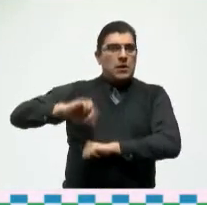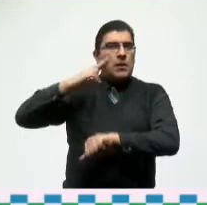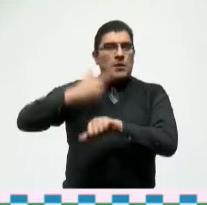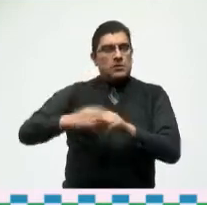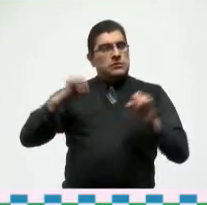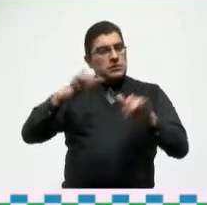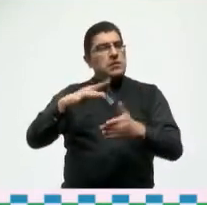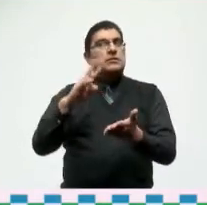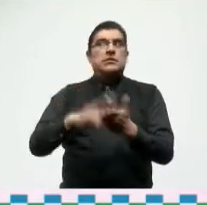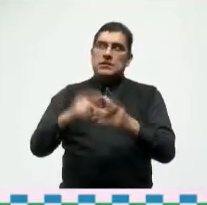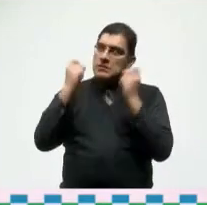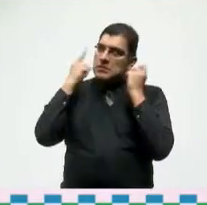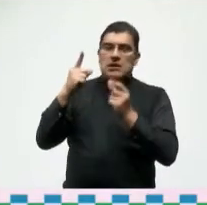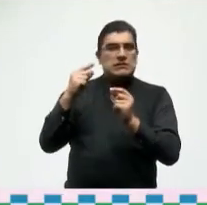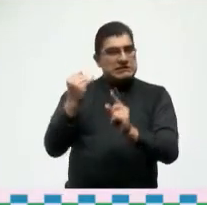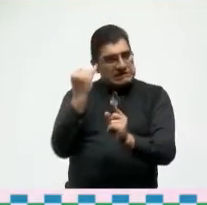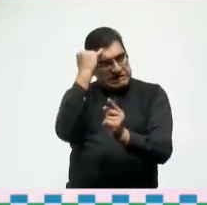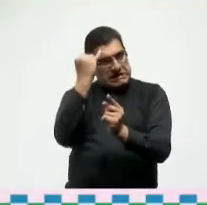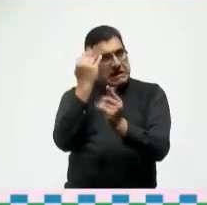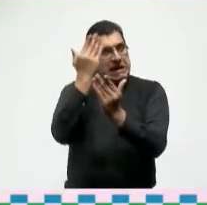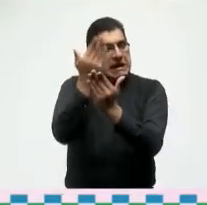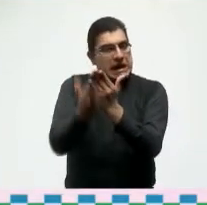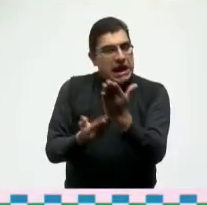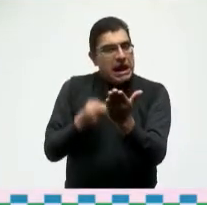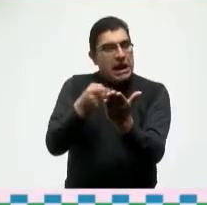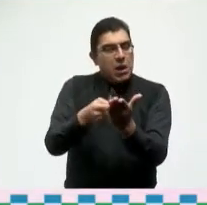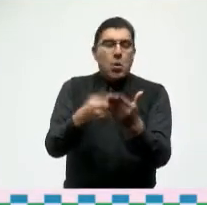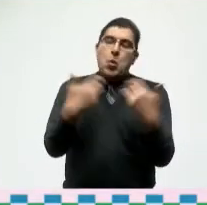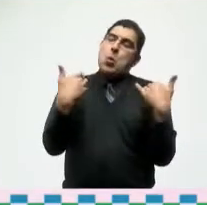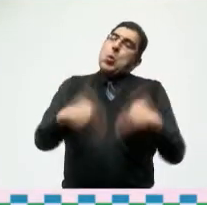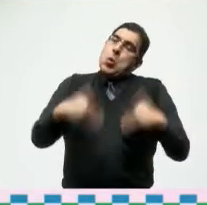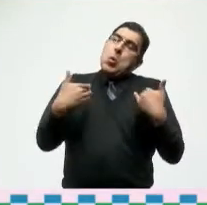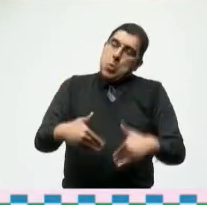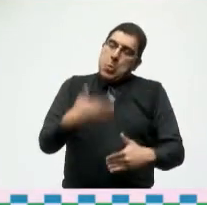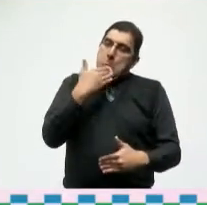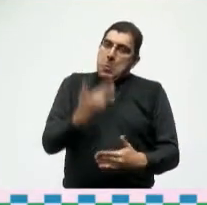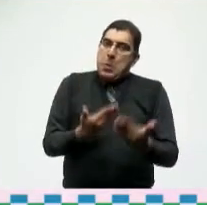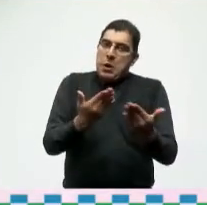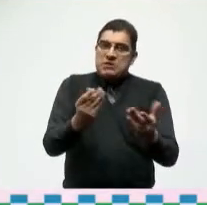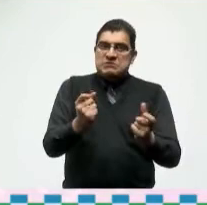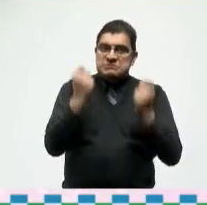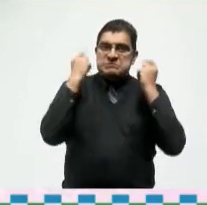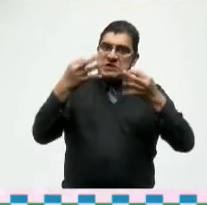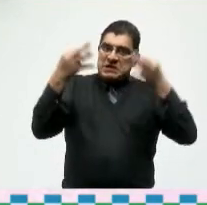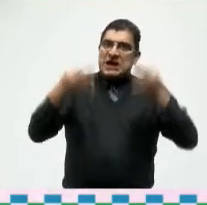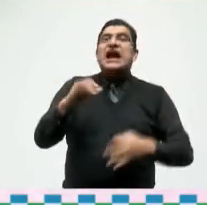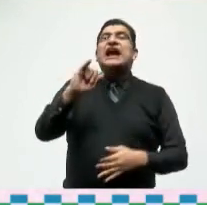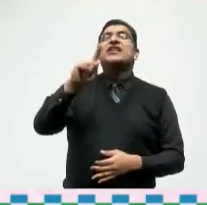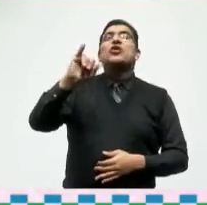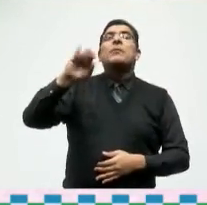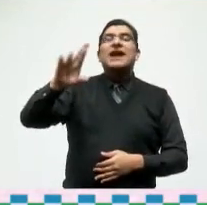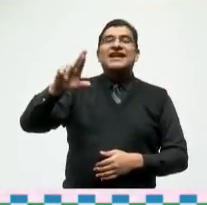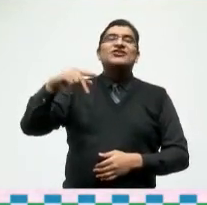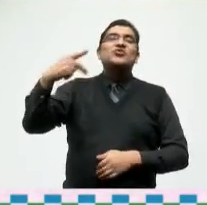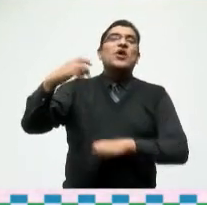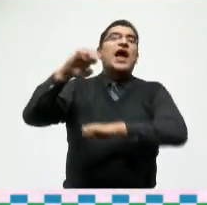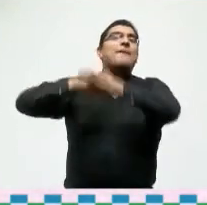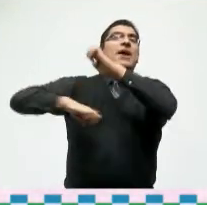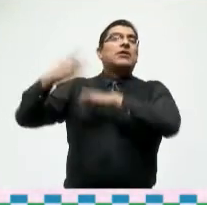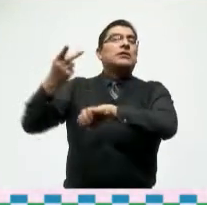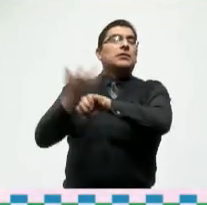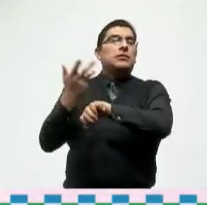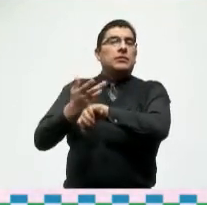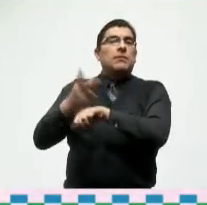debe estas iniciativas al excelentísimo señor Christopher Landó embajador de Estados Unidos